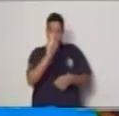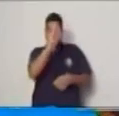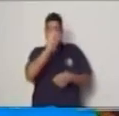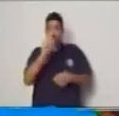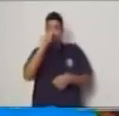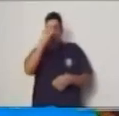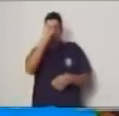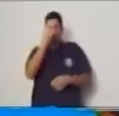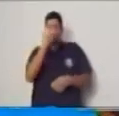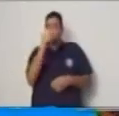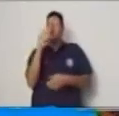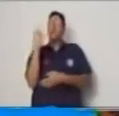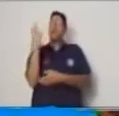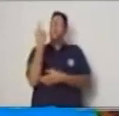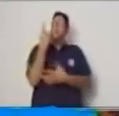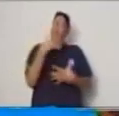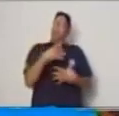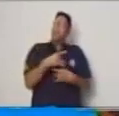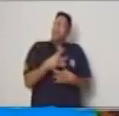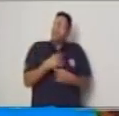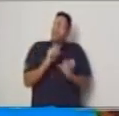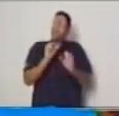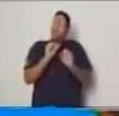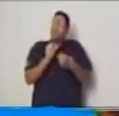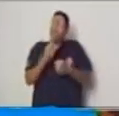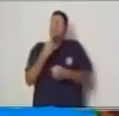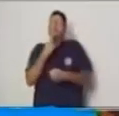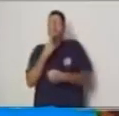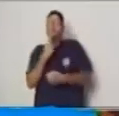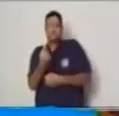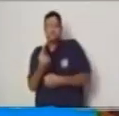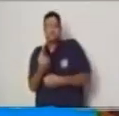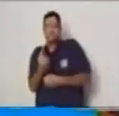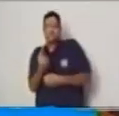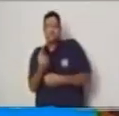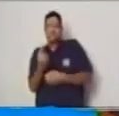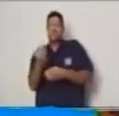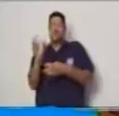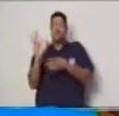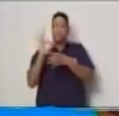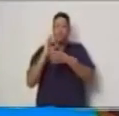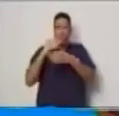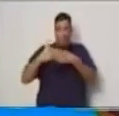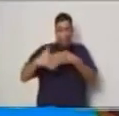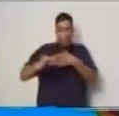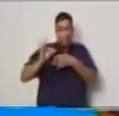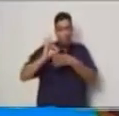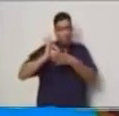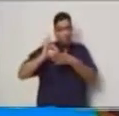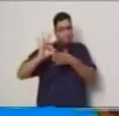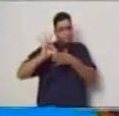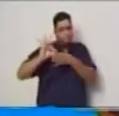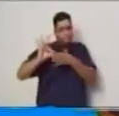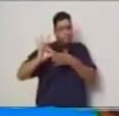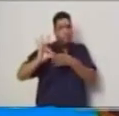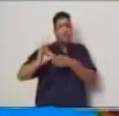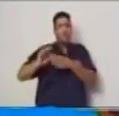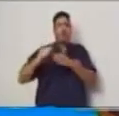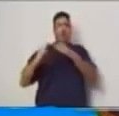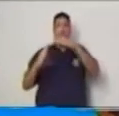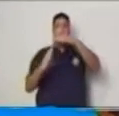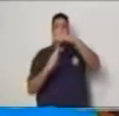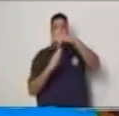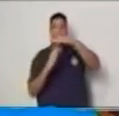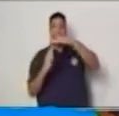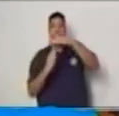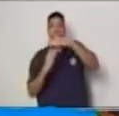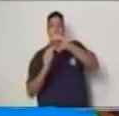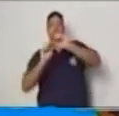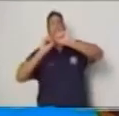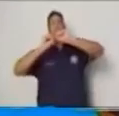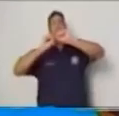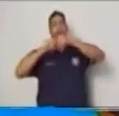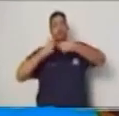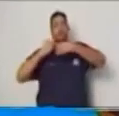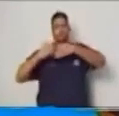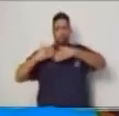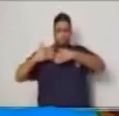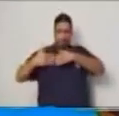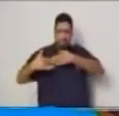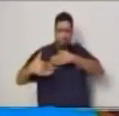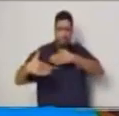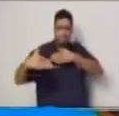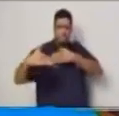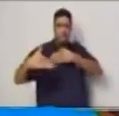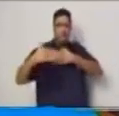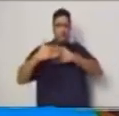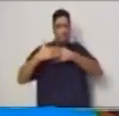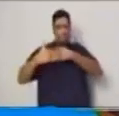mencionar que el proceso de las nociones es la base para los próximos